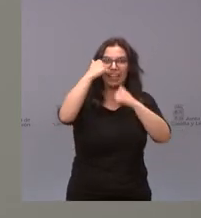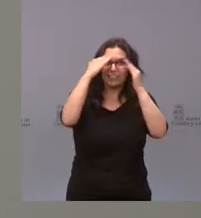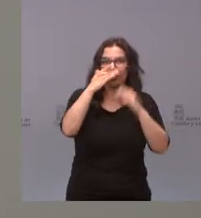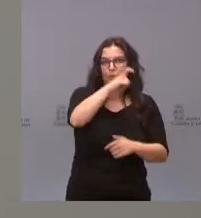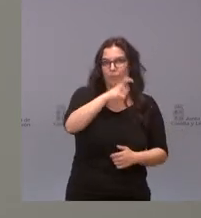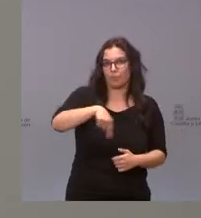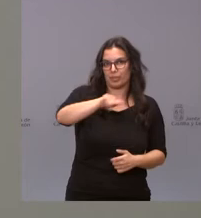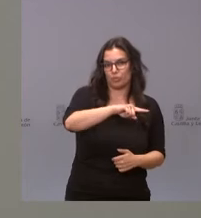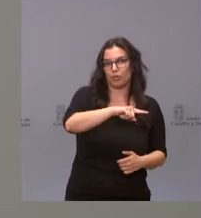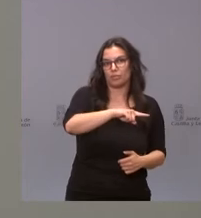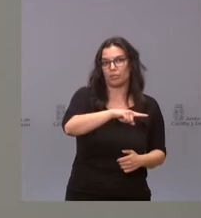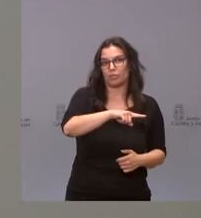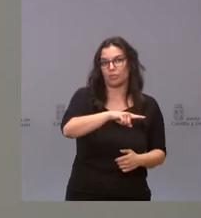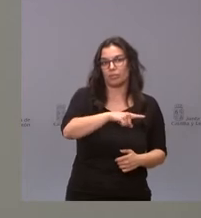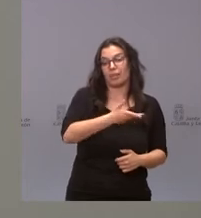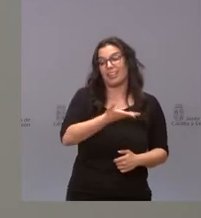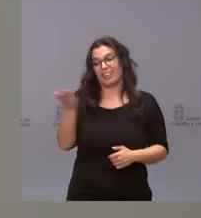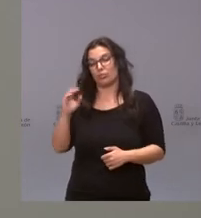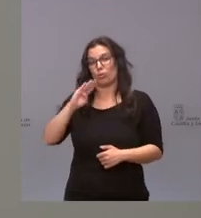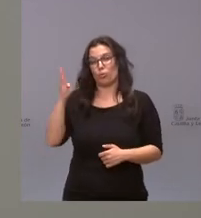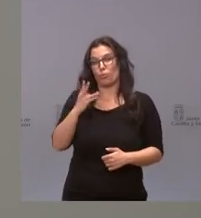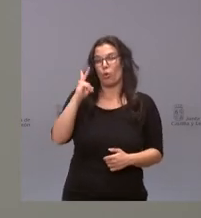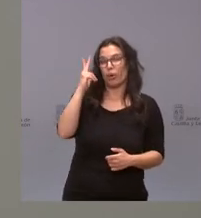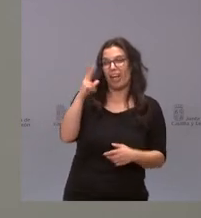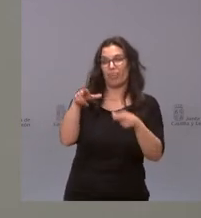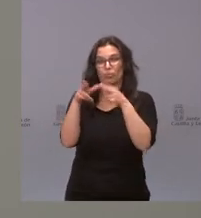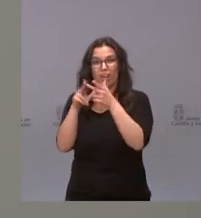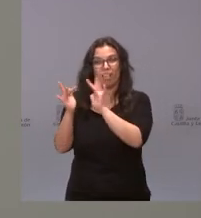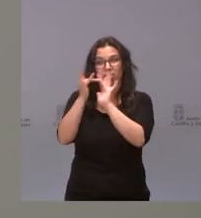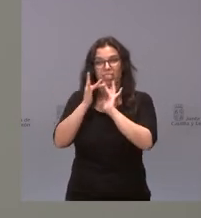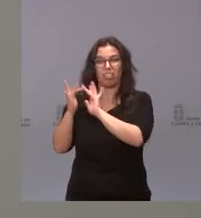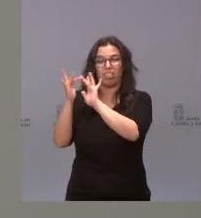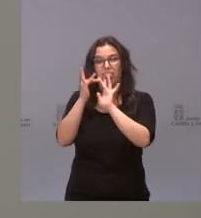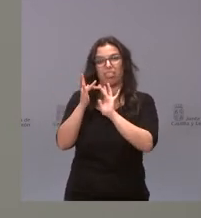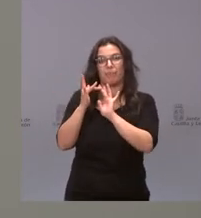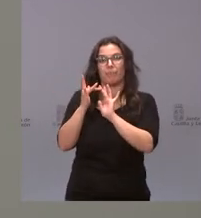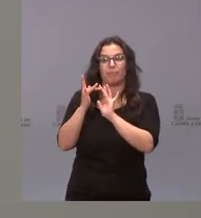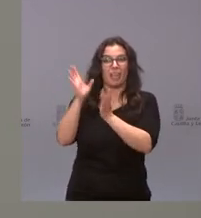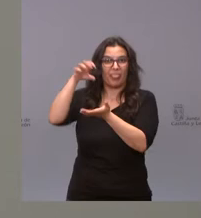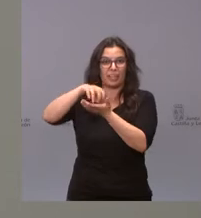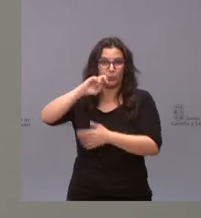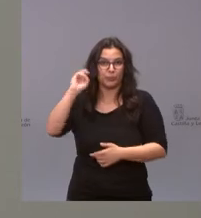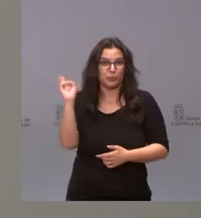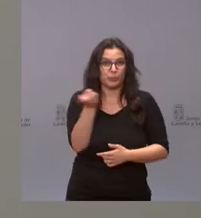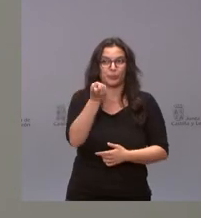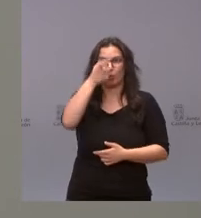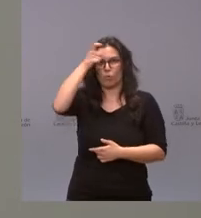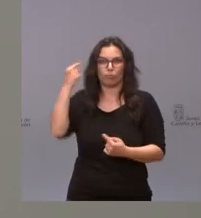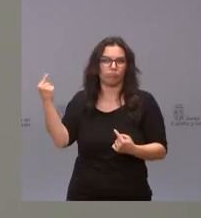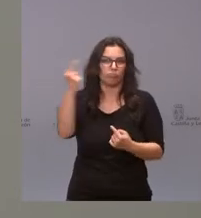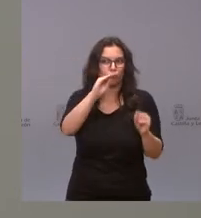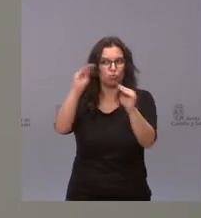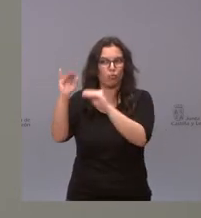esas personas en los clubes de jubilados, los clubes sociales o demás centros que pueden existir en los distintos municipios,